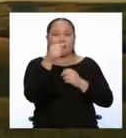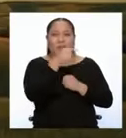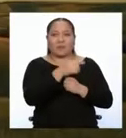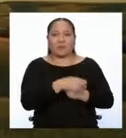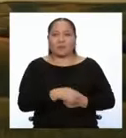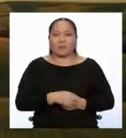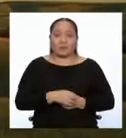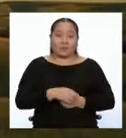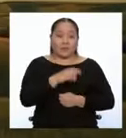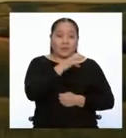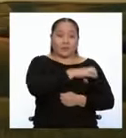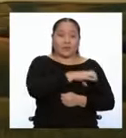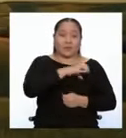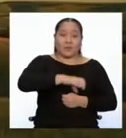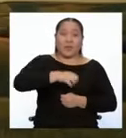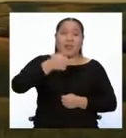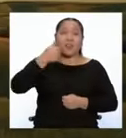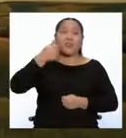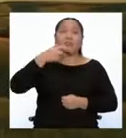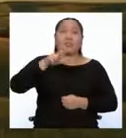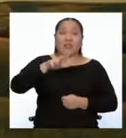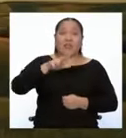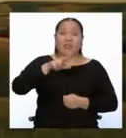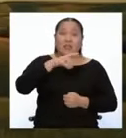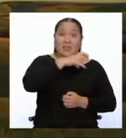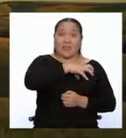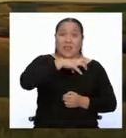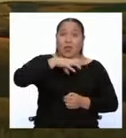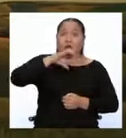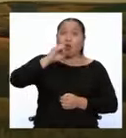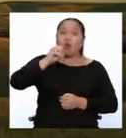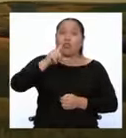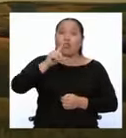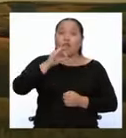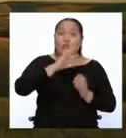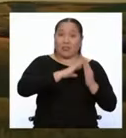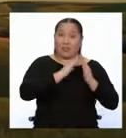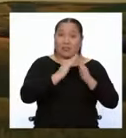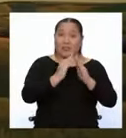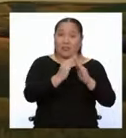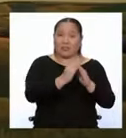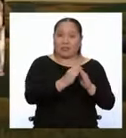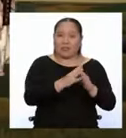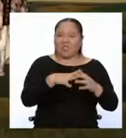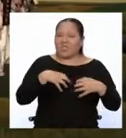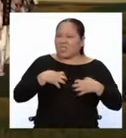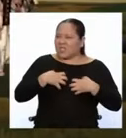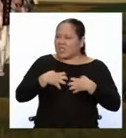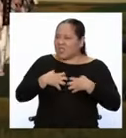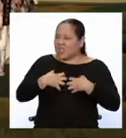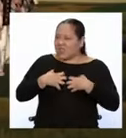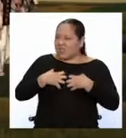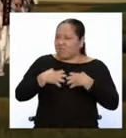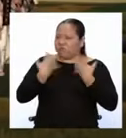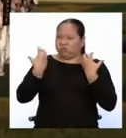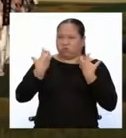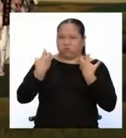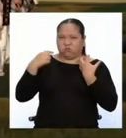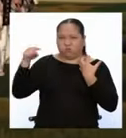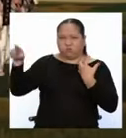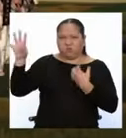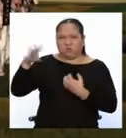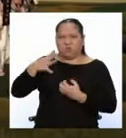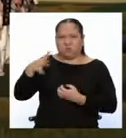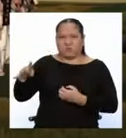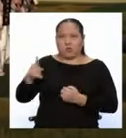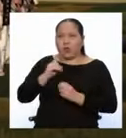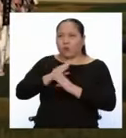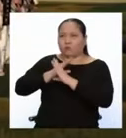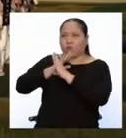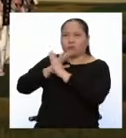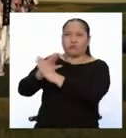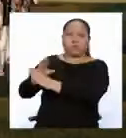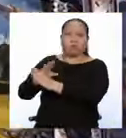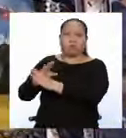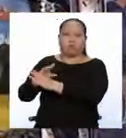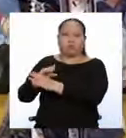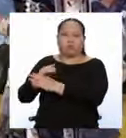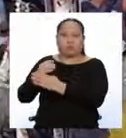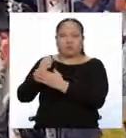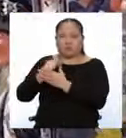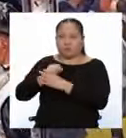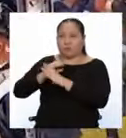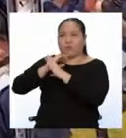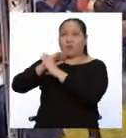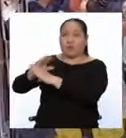colonias estaban asadazos con los británicos. Así que se unieron y protestaron para defender sus libertades y luchar por su independencia.